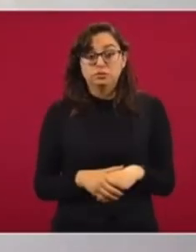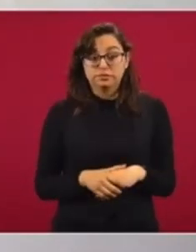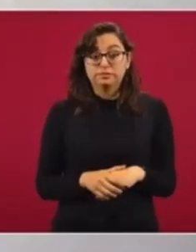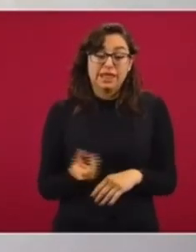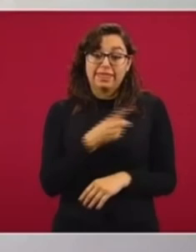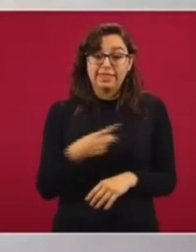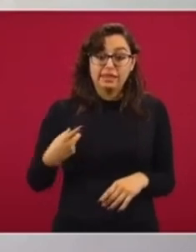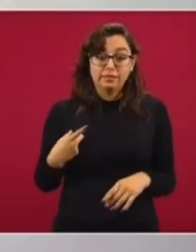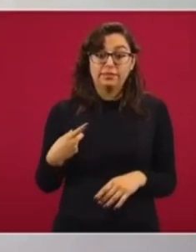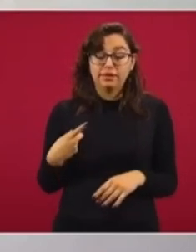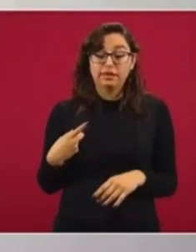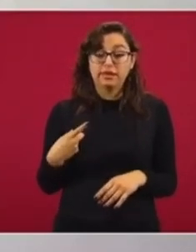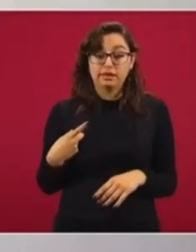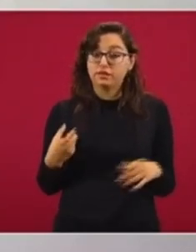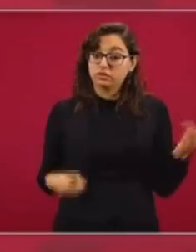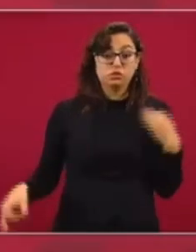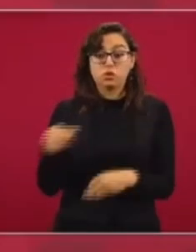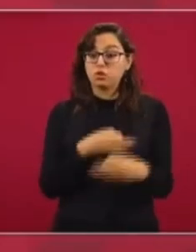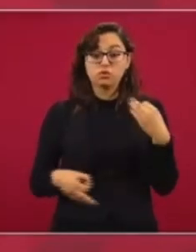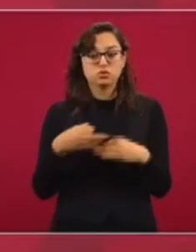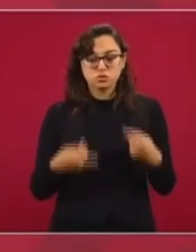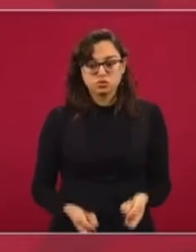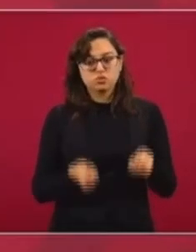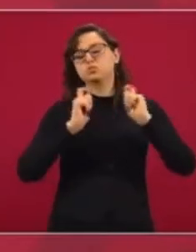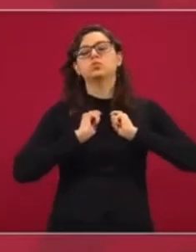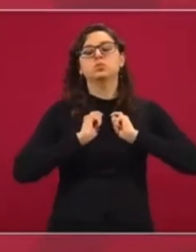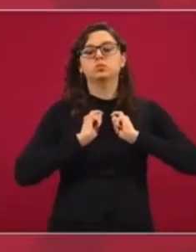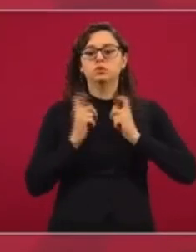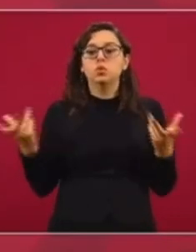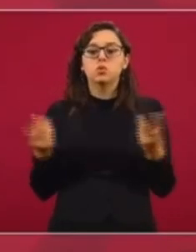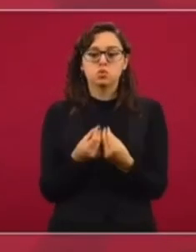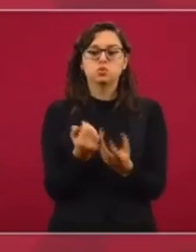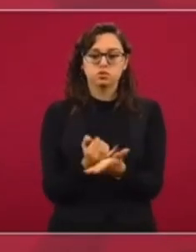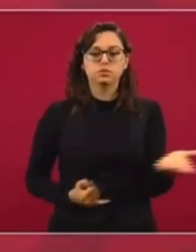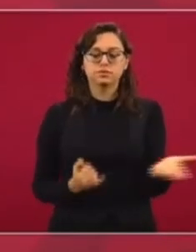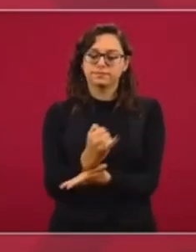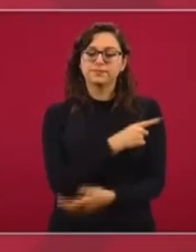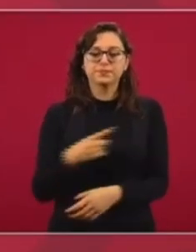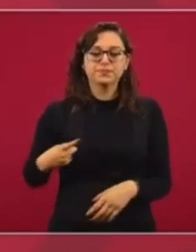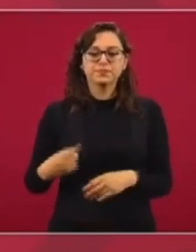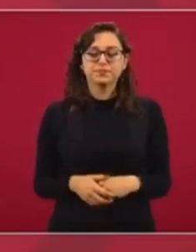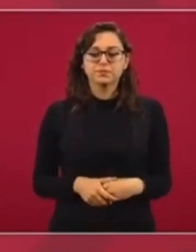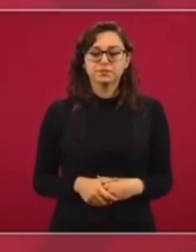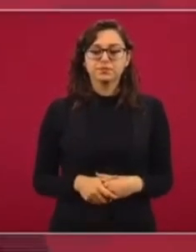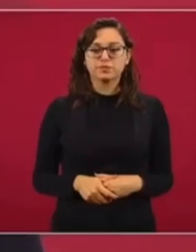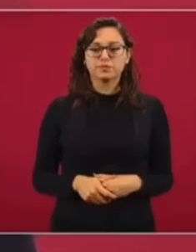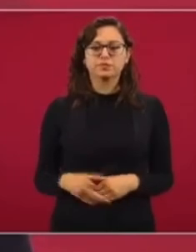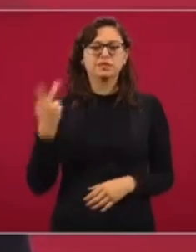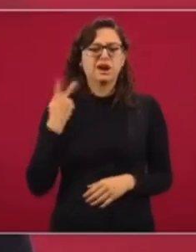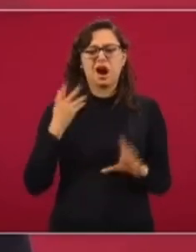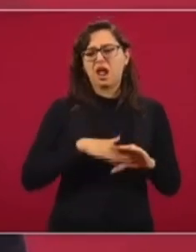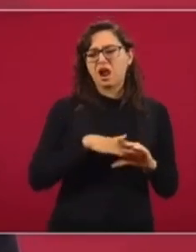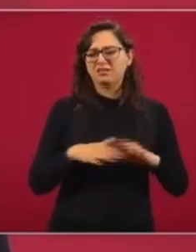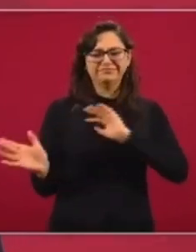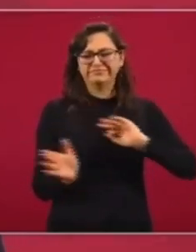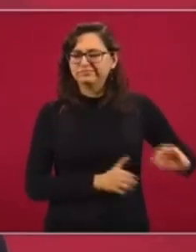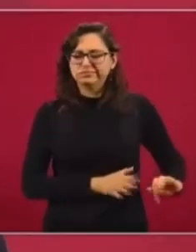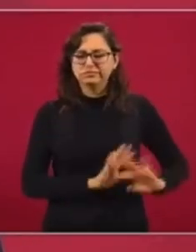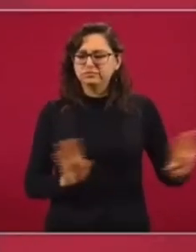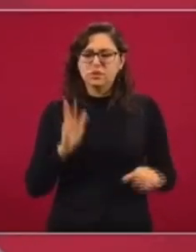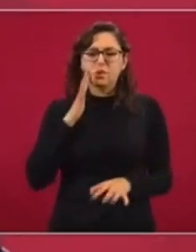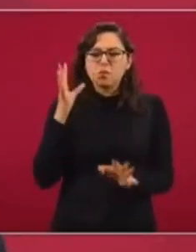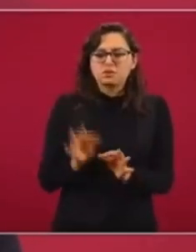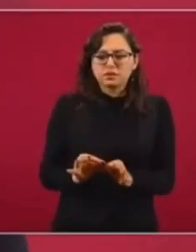que debemos de asumir, decisiones que debemos de tomar entre todos. Hacer a lado la politiquería y actuar con mucha